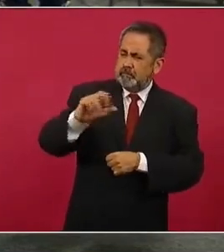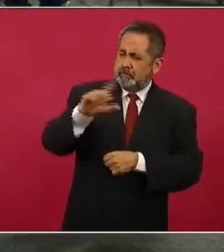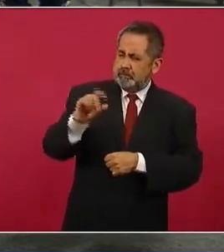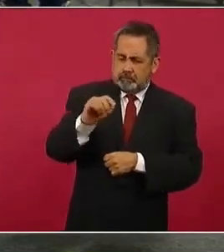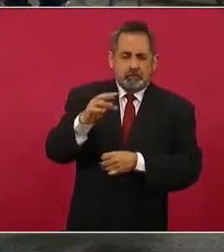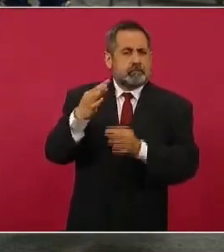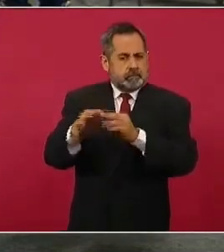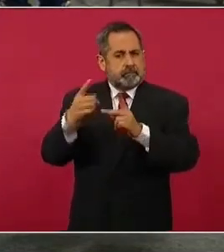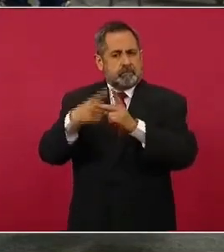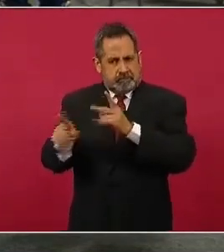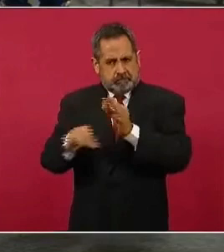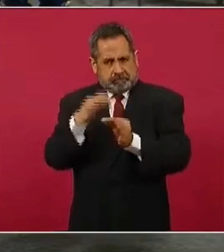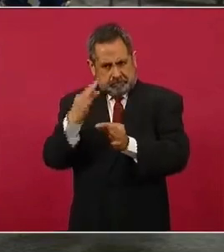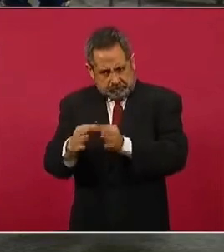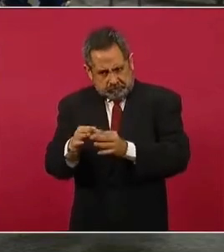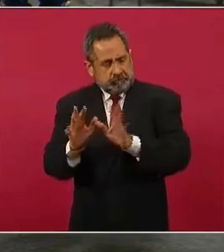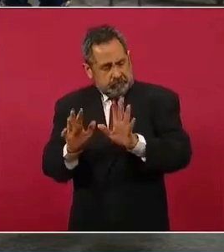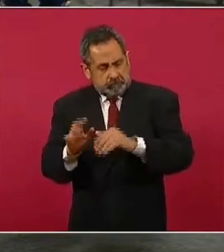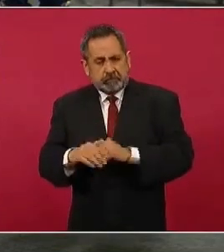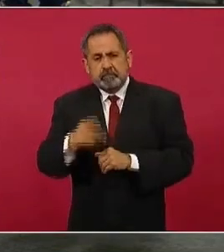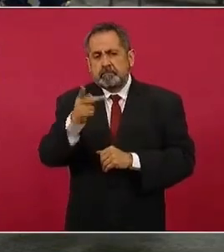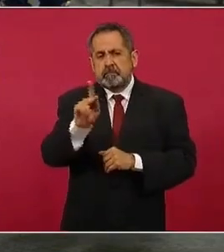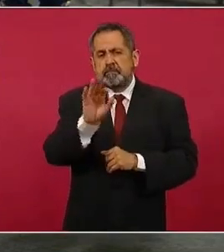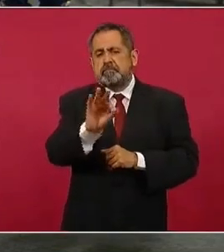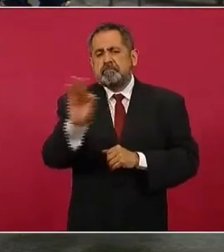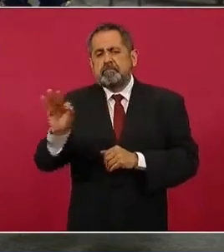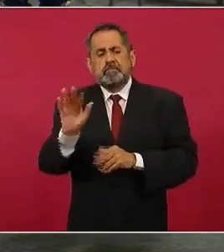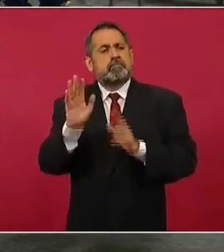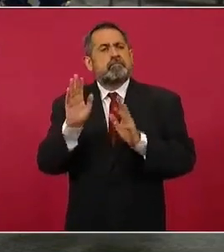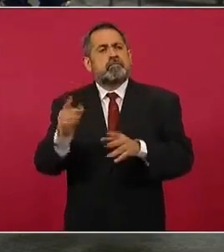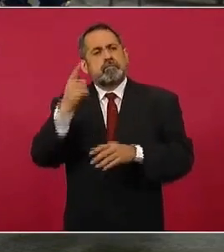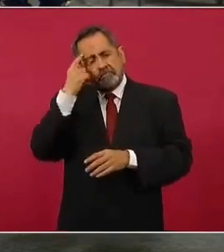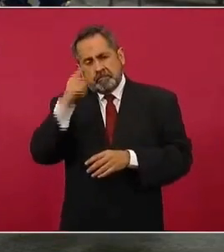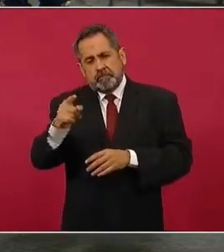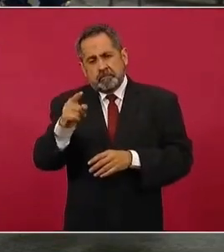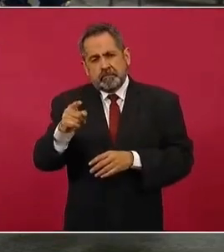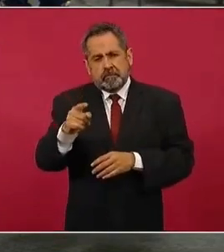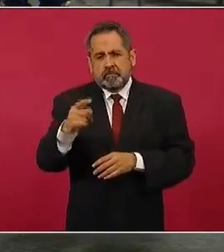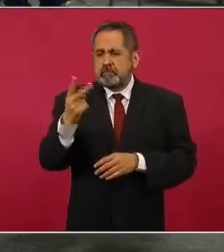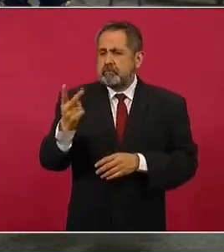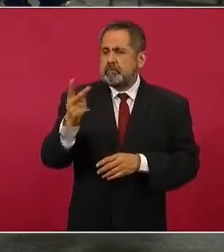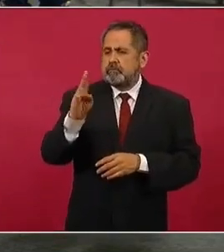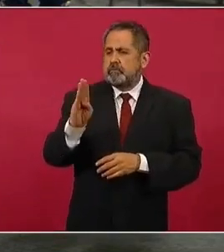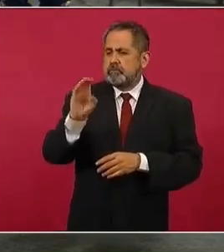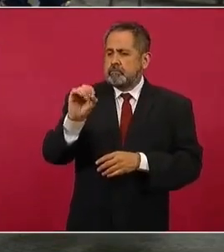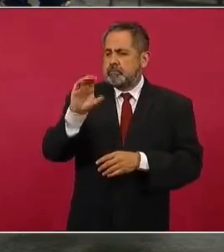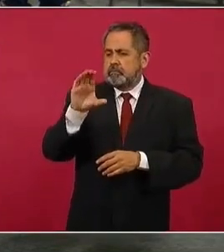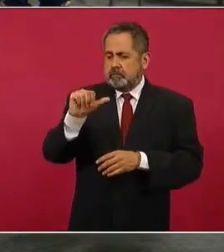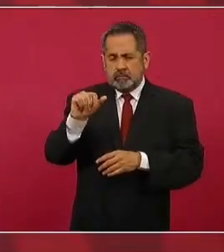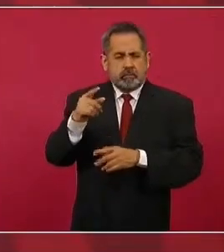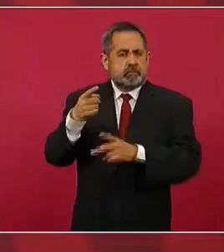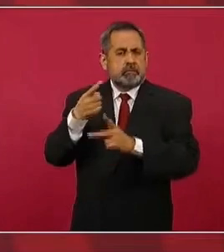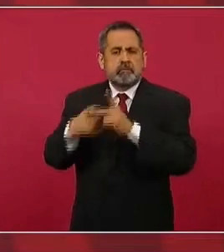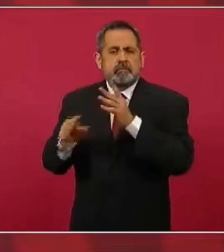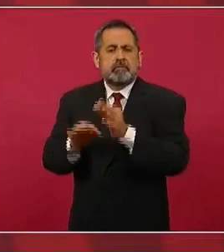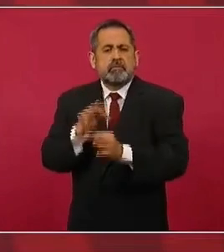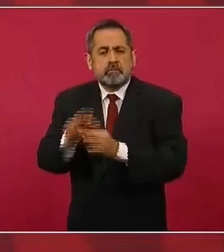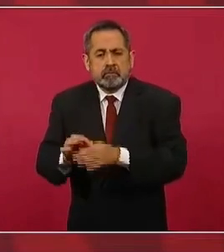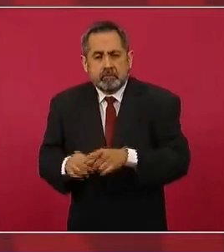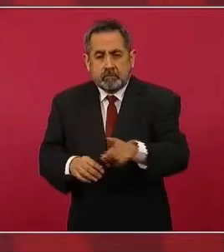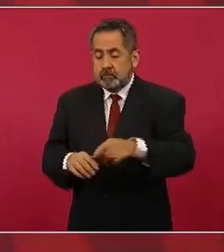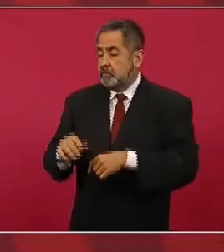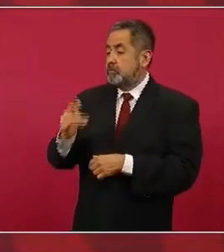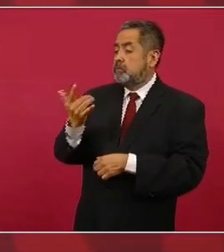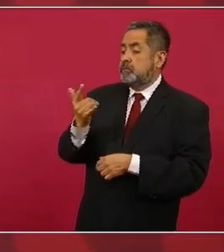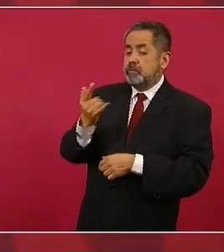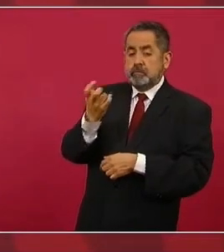¿ya tiene alguna fecha tentativa para Dos Bocas, para la refinería de Dos Bocas? Julio de